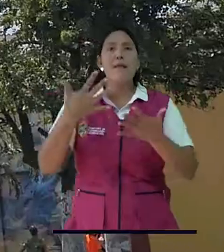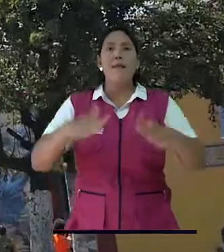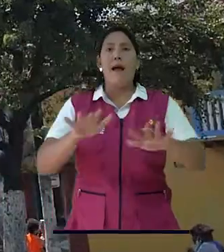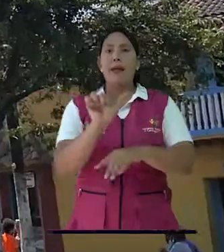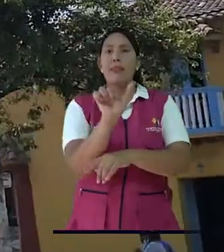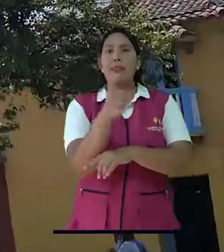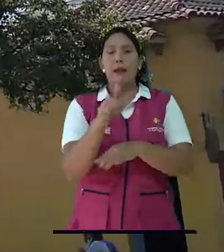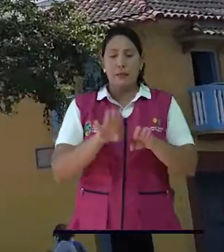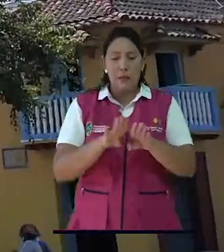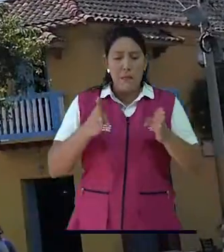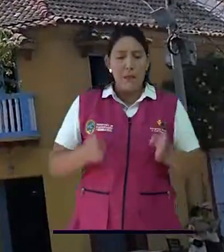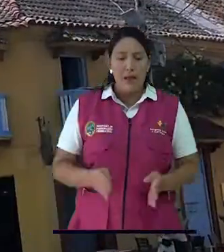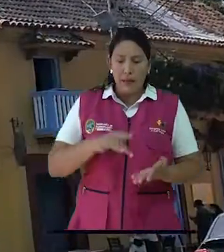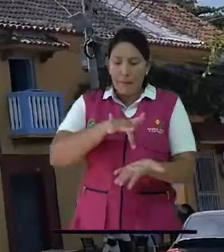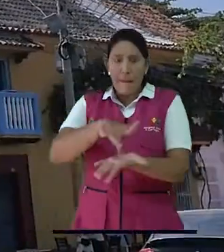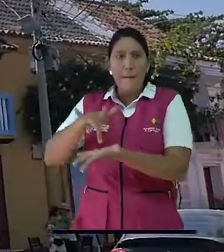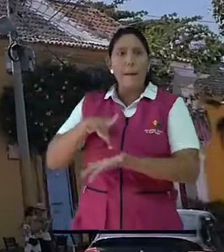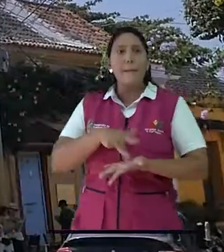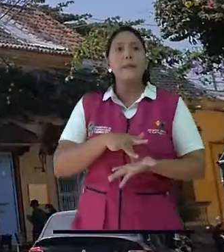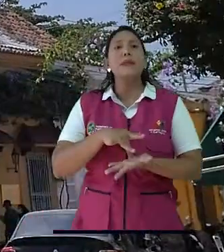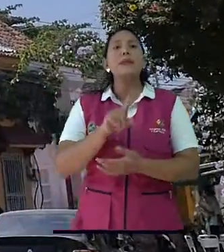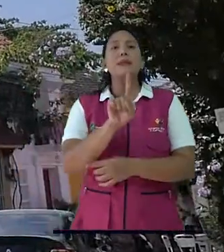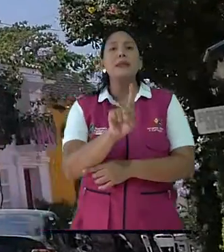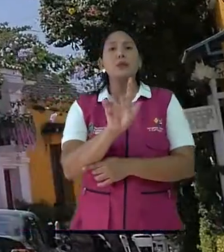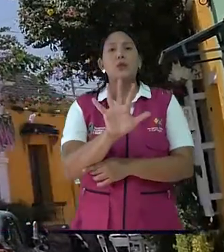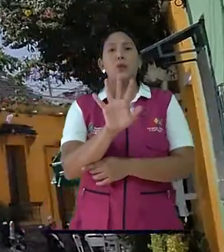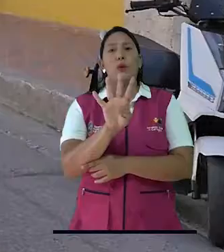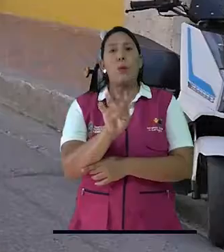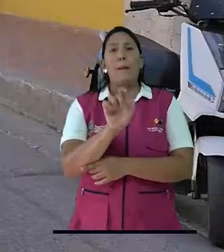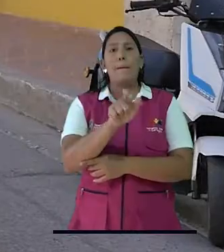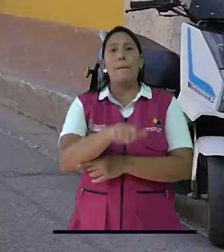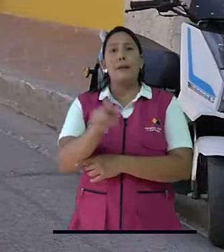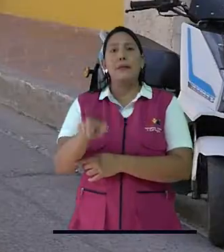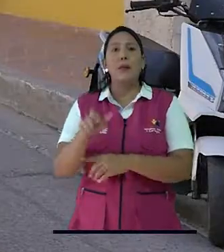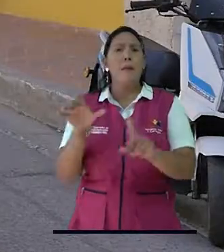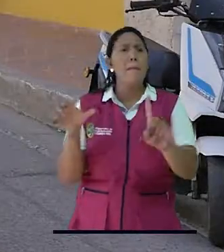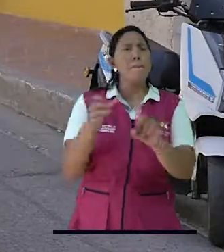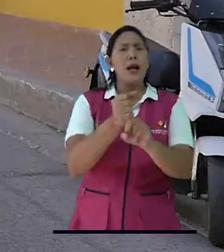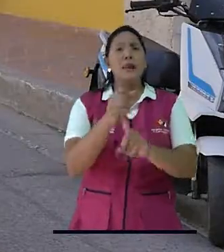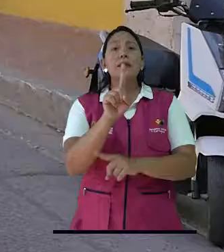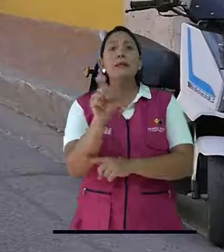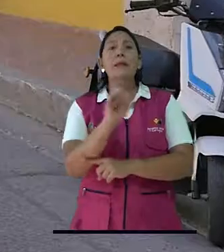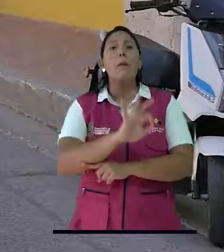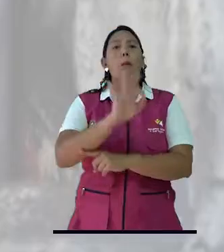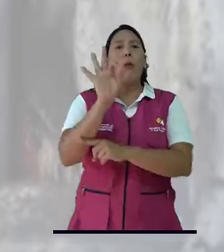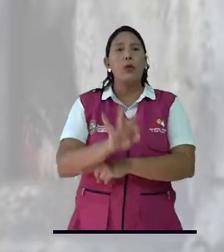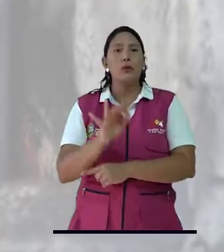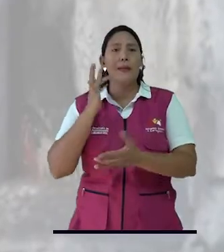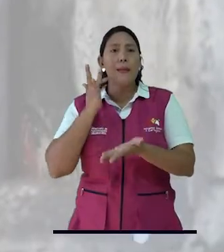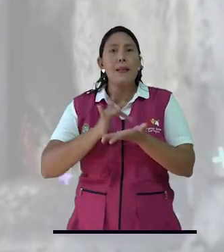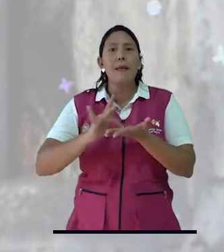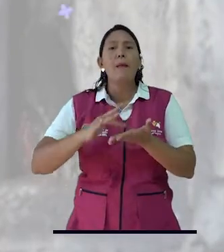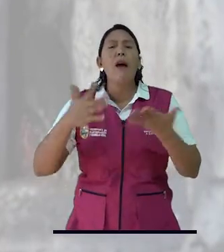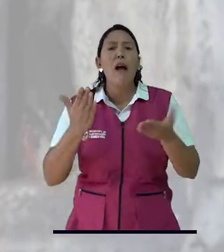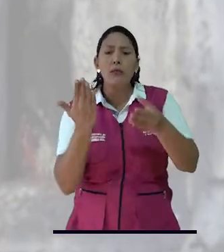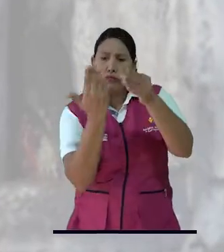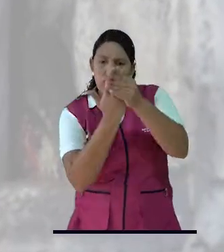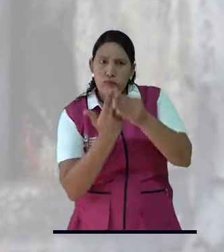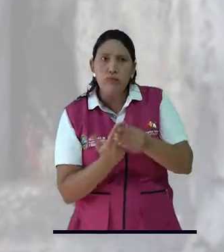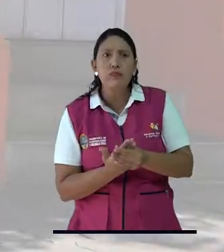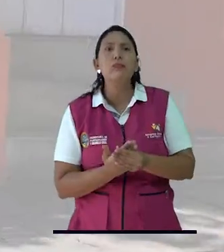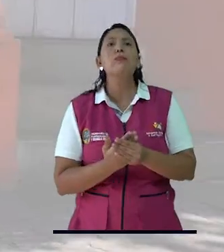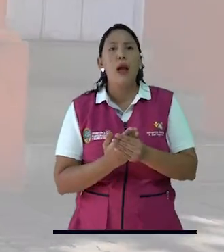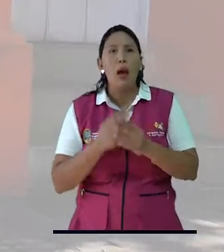10 mesas de trabajo en las que participaron 159 personas, logrando 100% en el